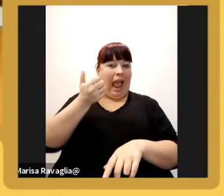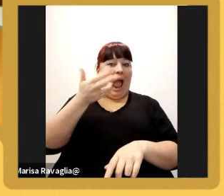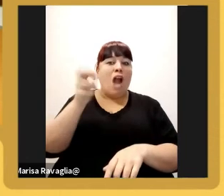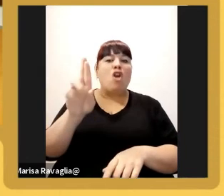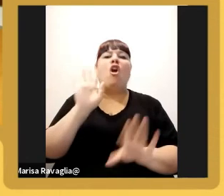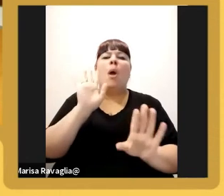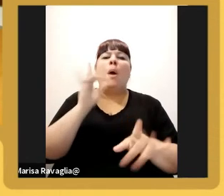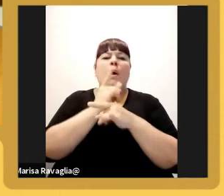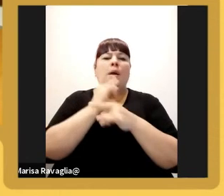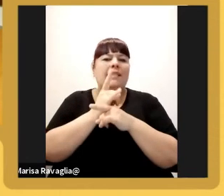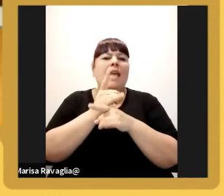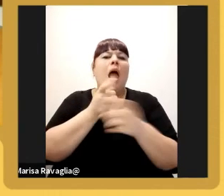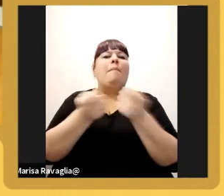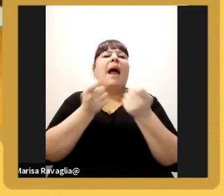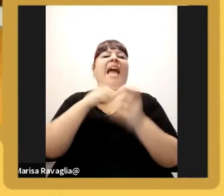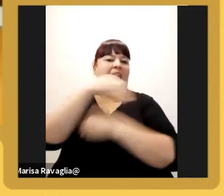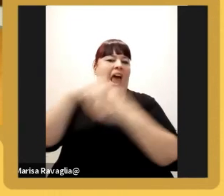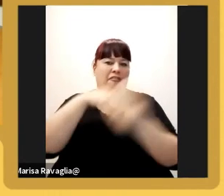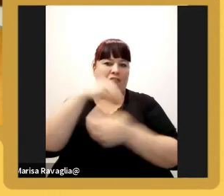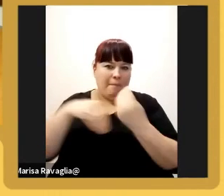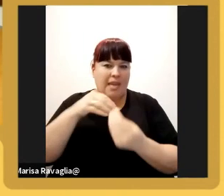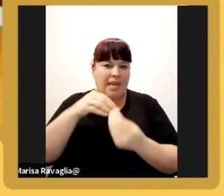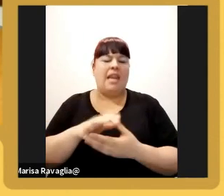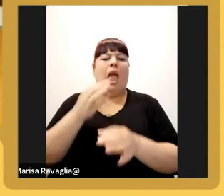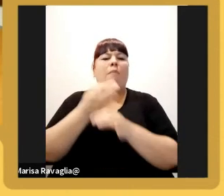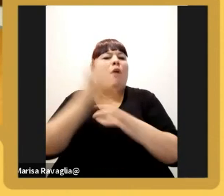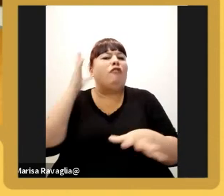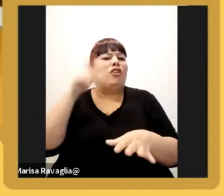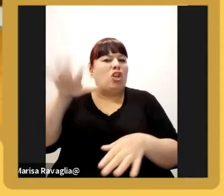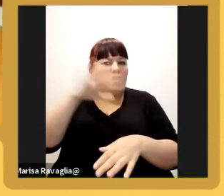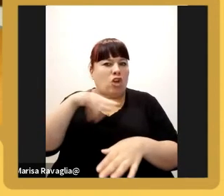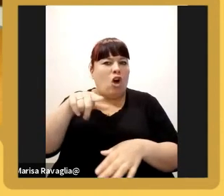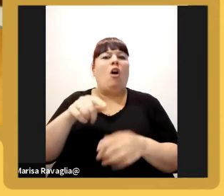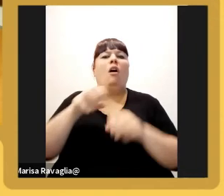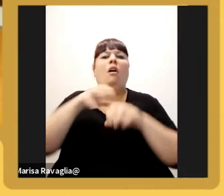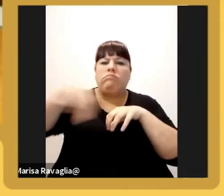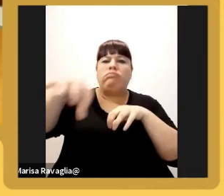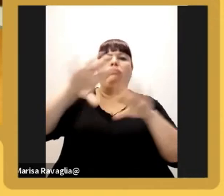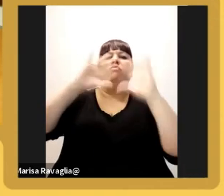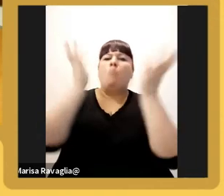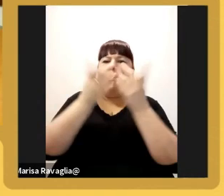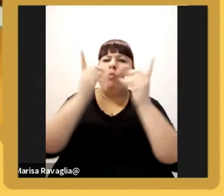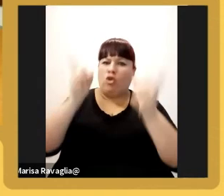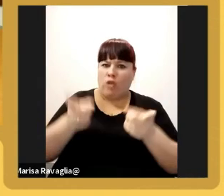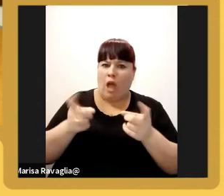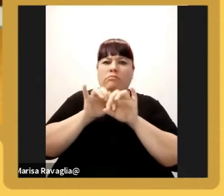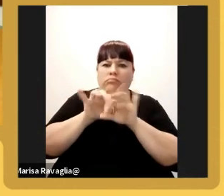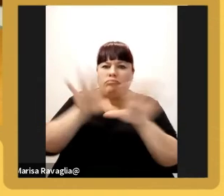manejada familiarmente también profesional con extensión internacional importante ellos tienen